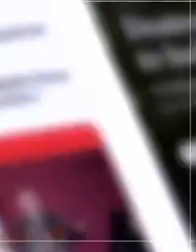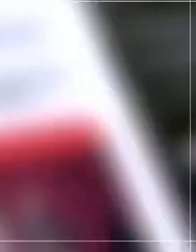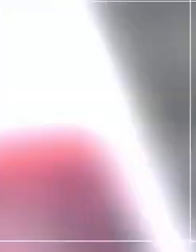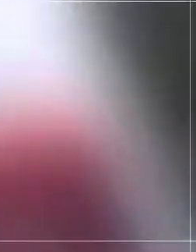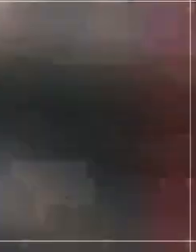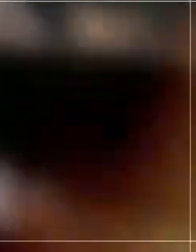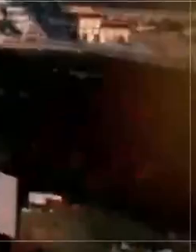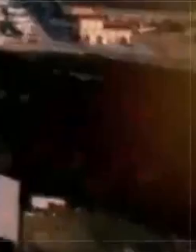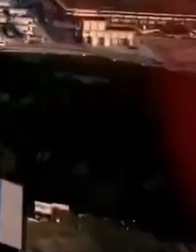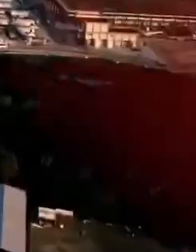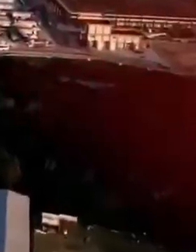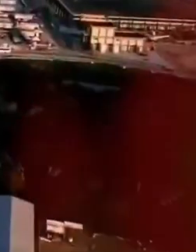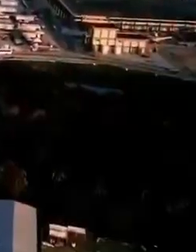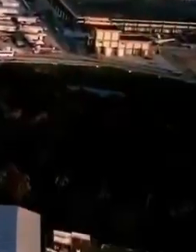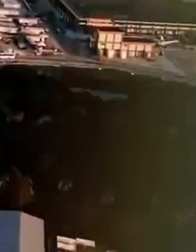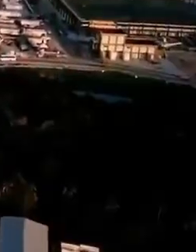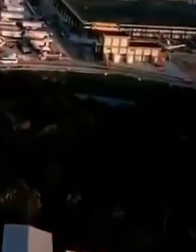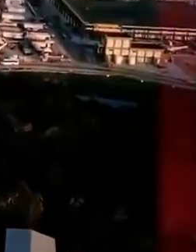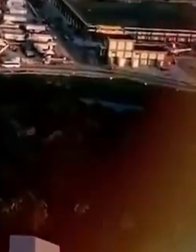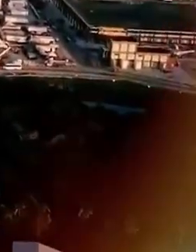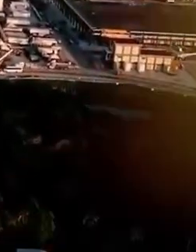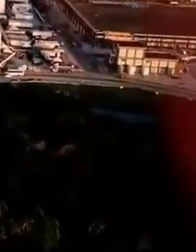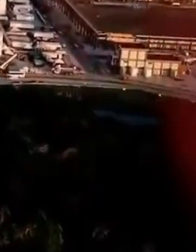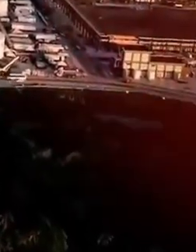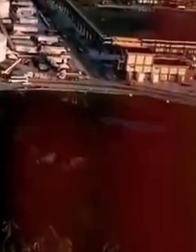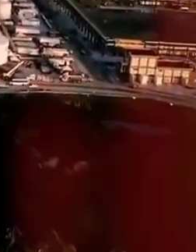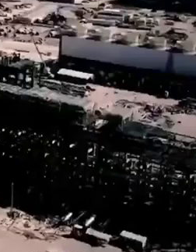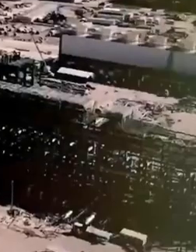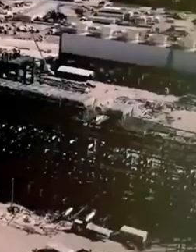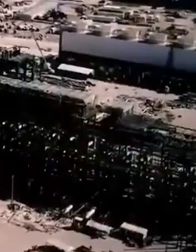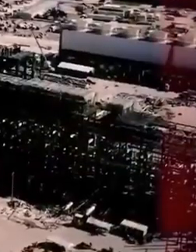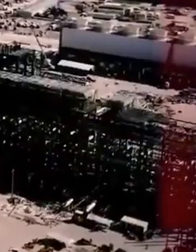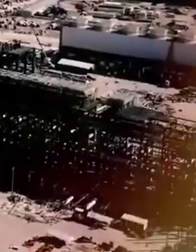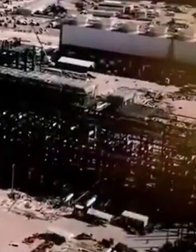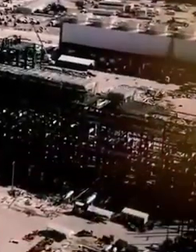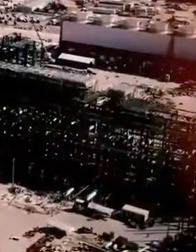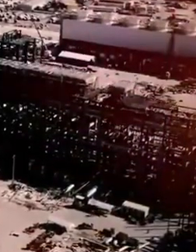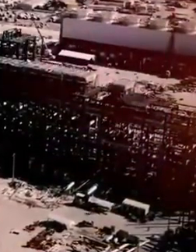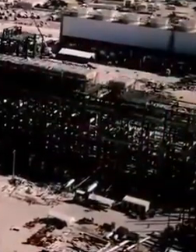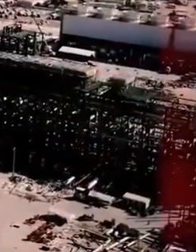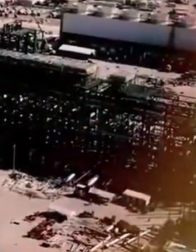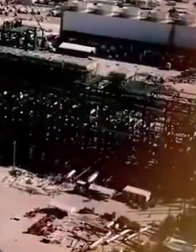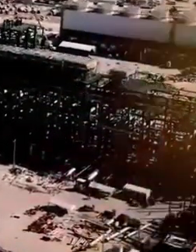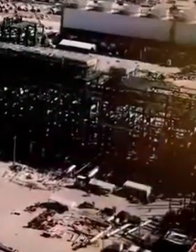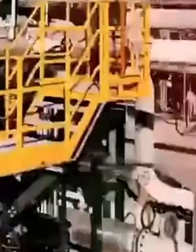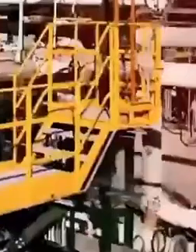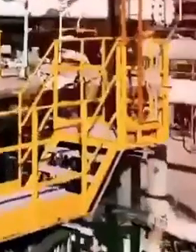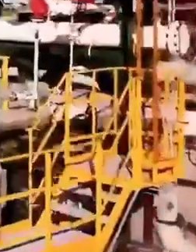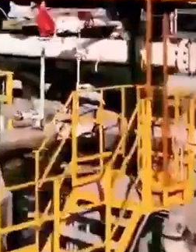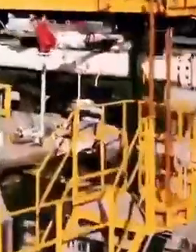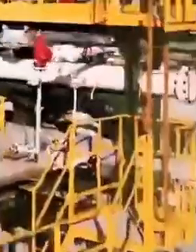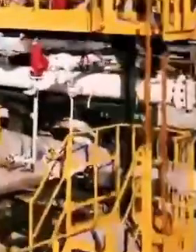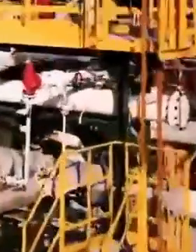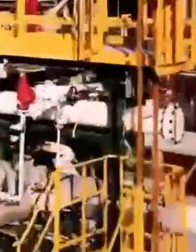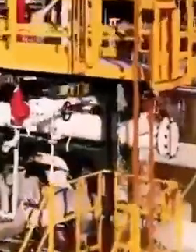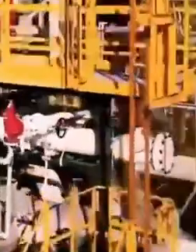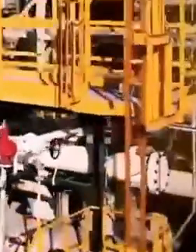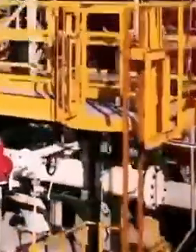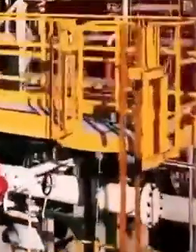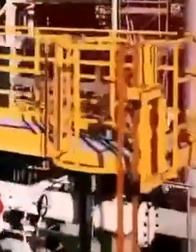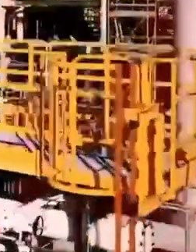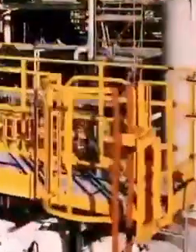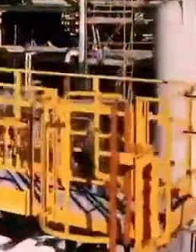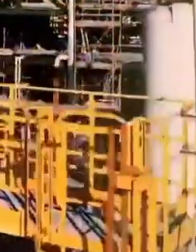El presidente López Obrador informó recientemente que la refinería Olmeca procesará para el próximo mes de julio